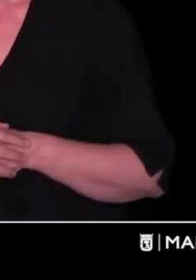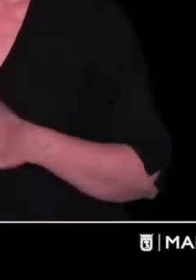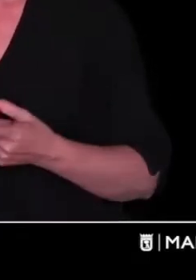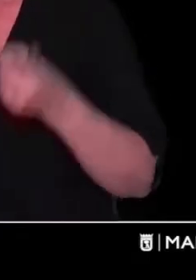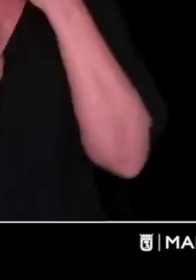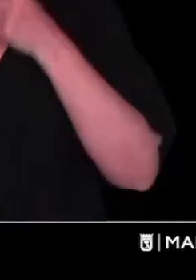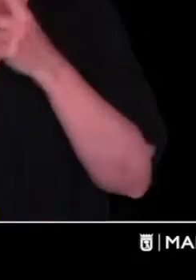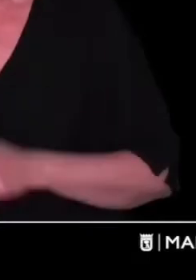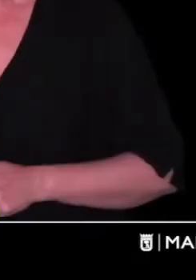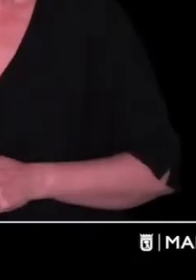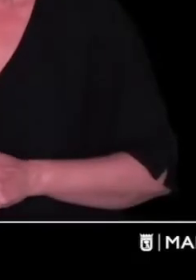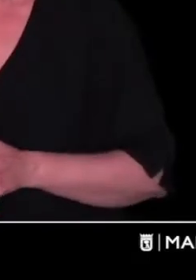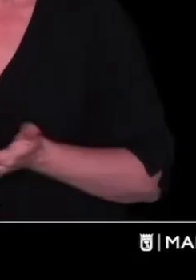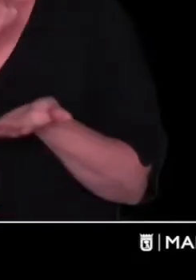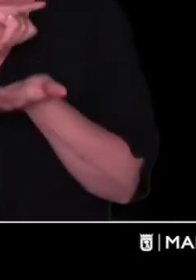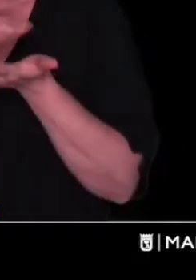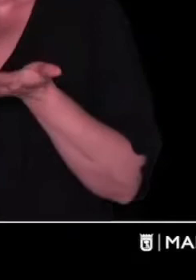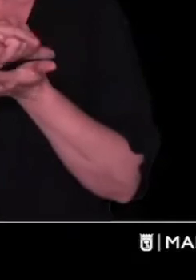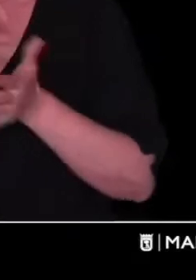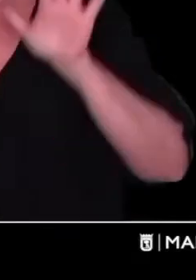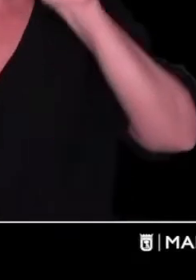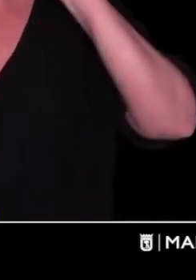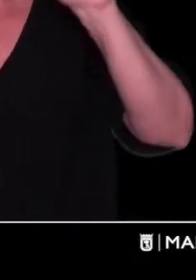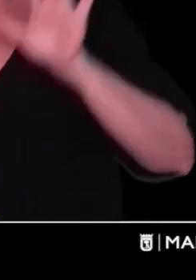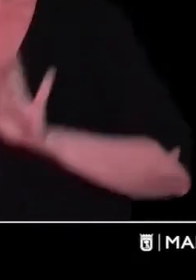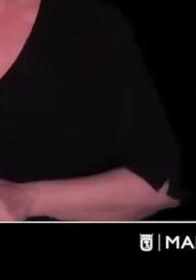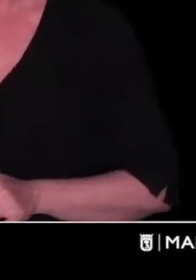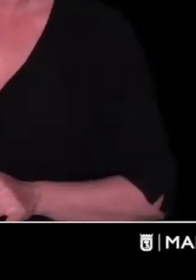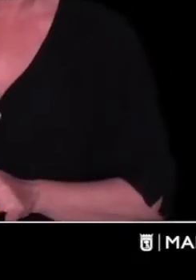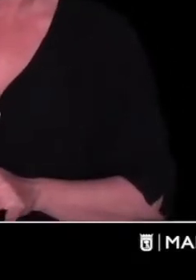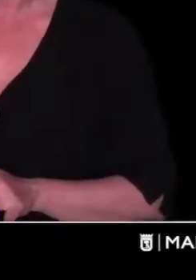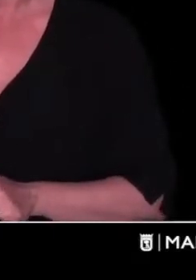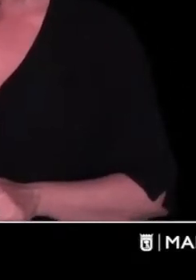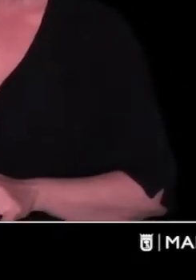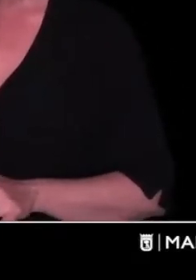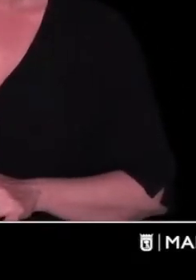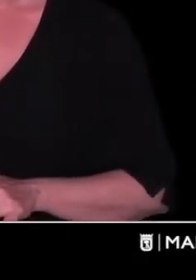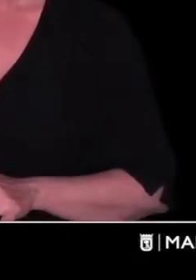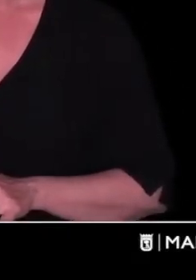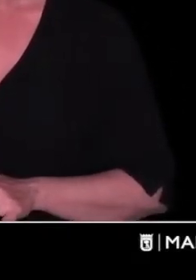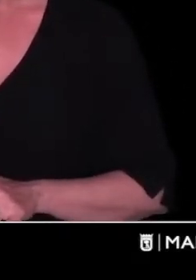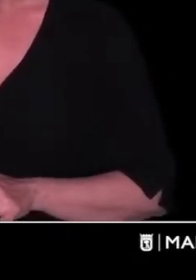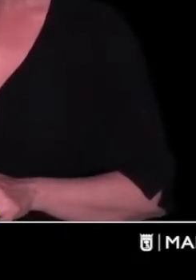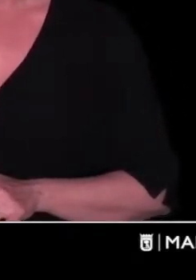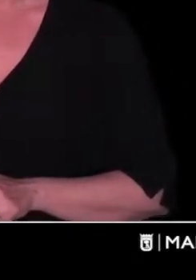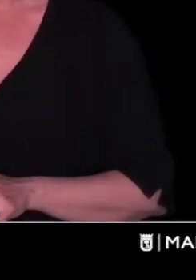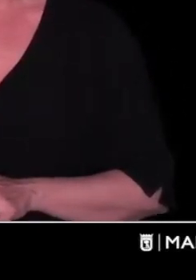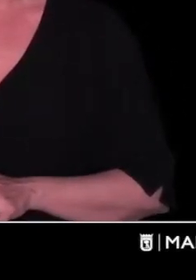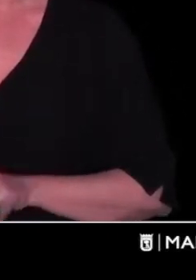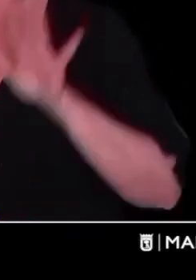sufrido. Podéis conocer más sobre el mismo en el WhatsApp 602